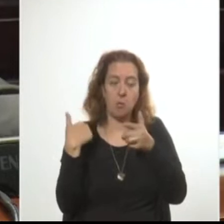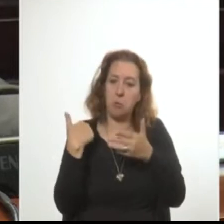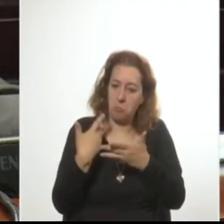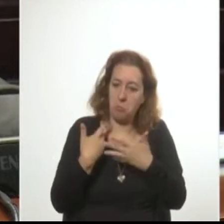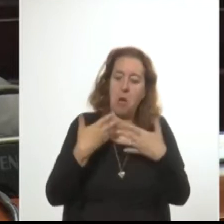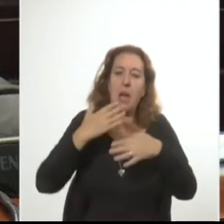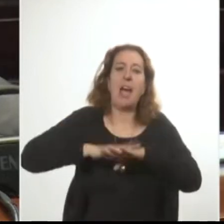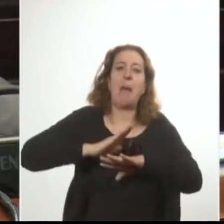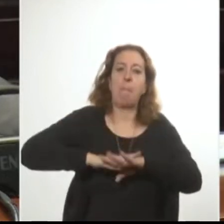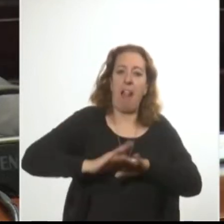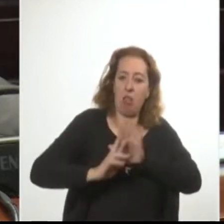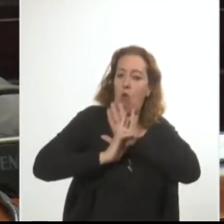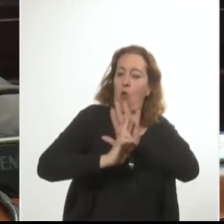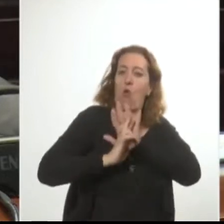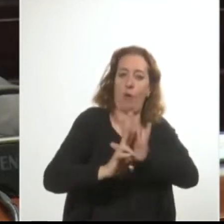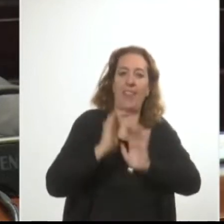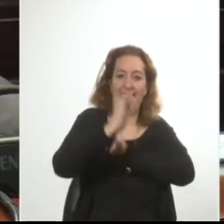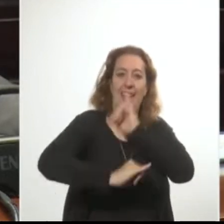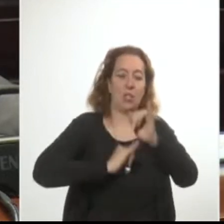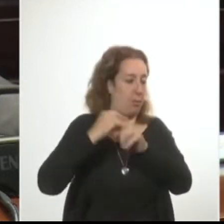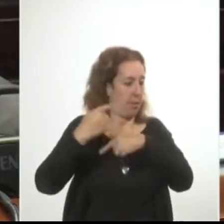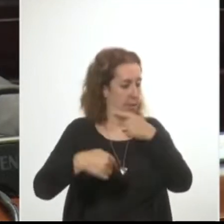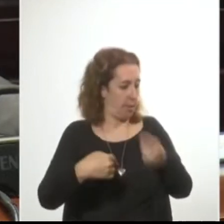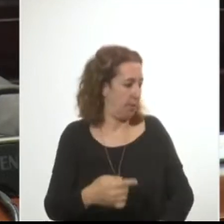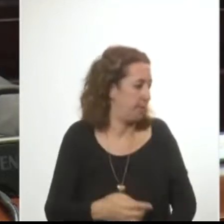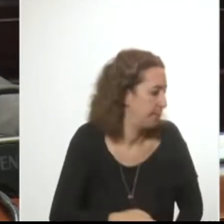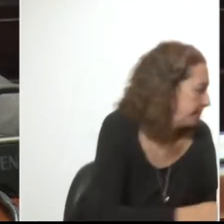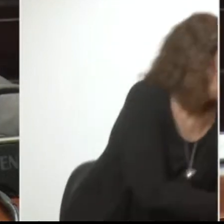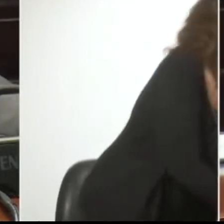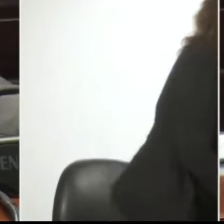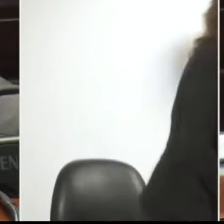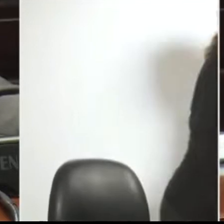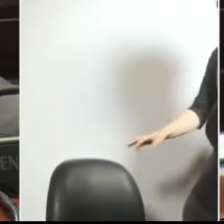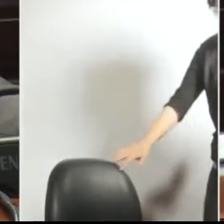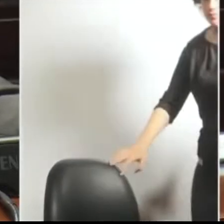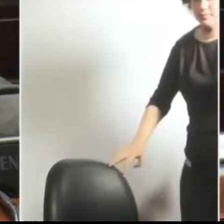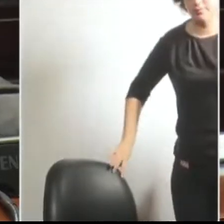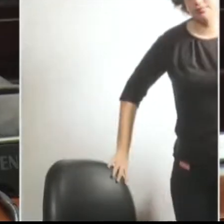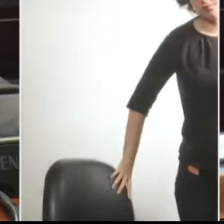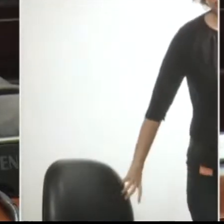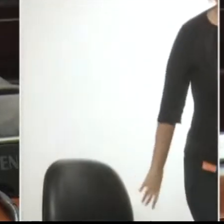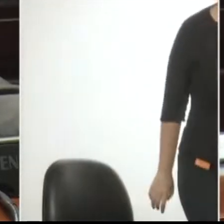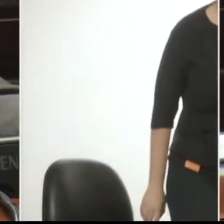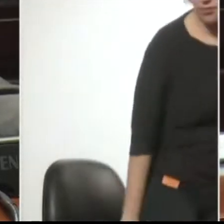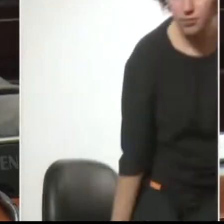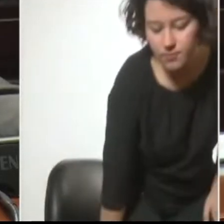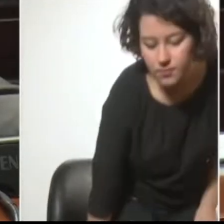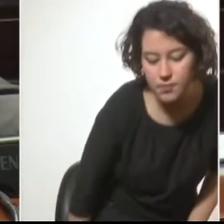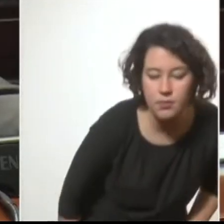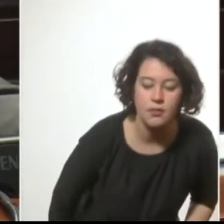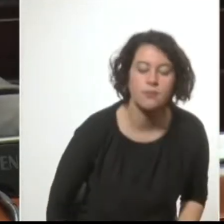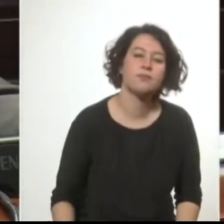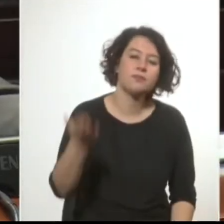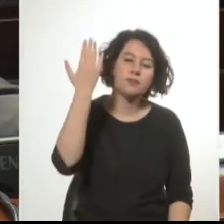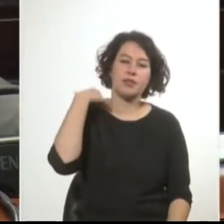para continuar sus acciones. Justo es decir que el entonces Secretario General del Partido Comunista del